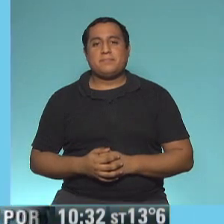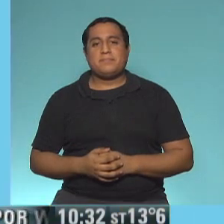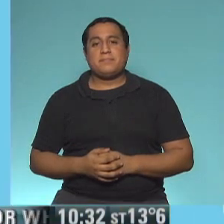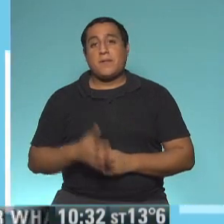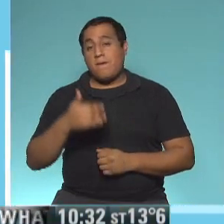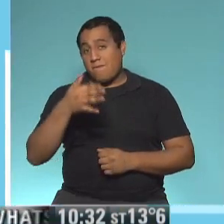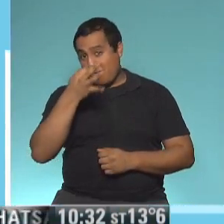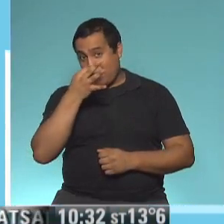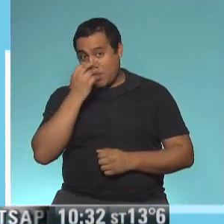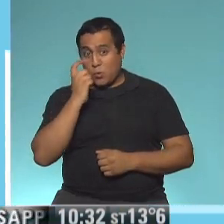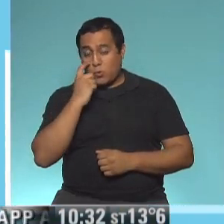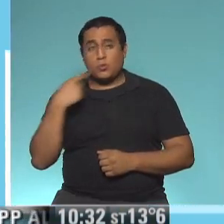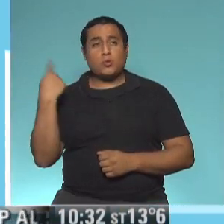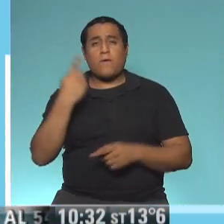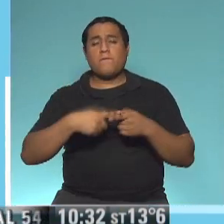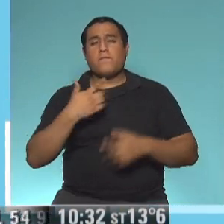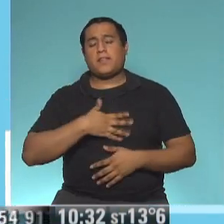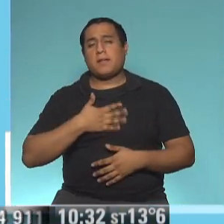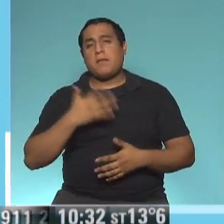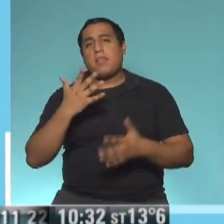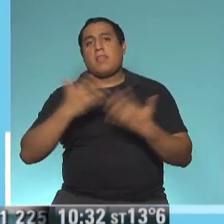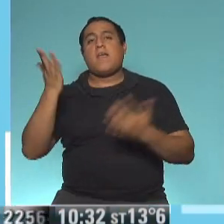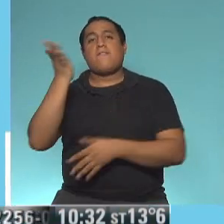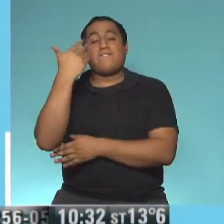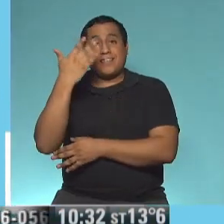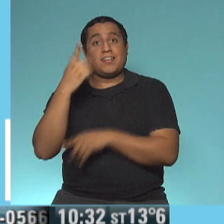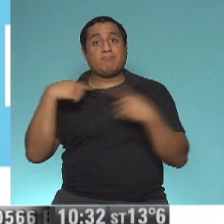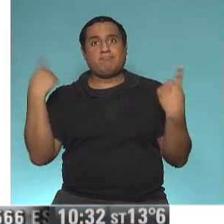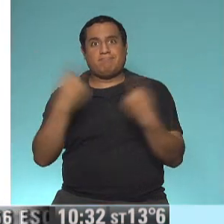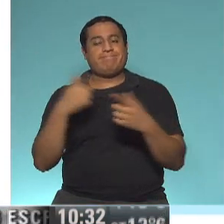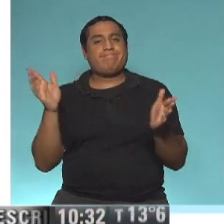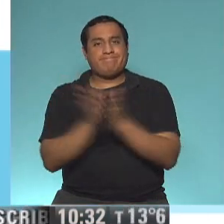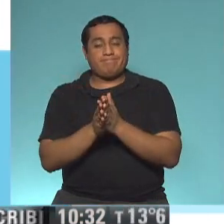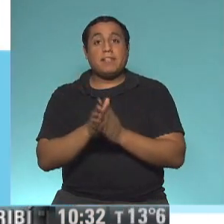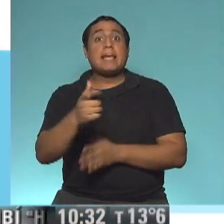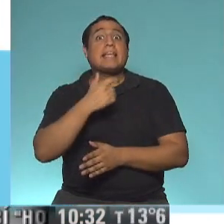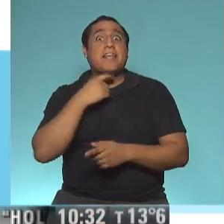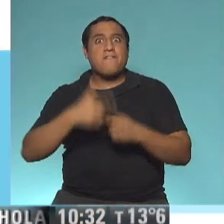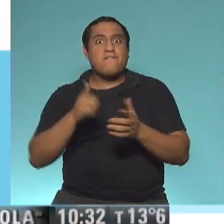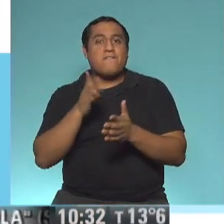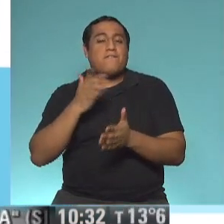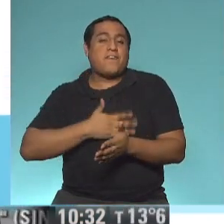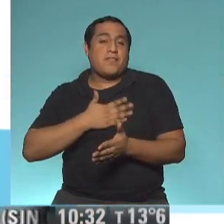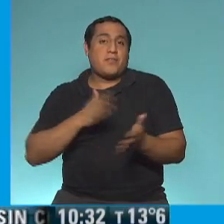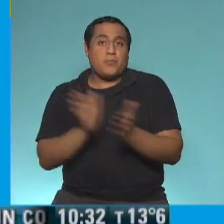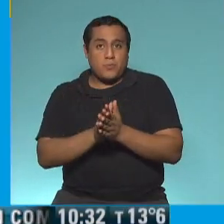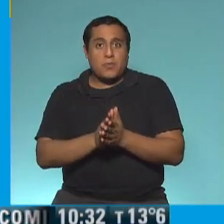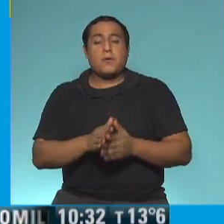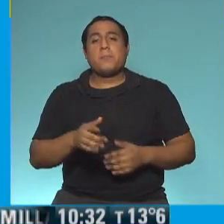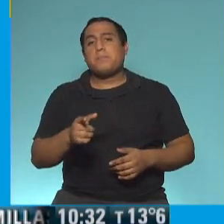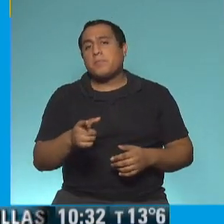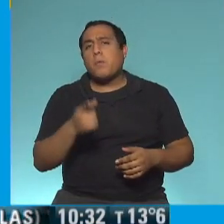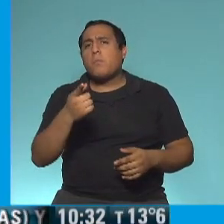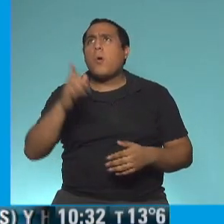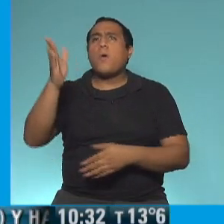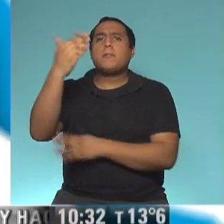Este 20 de junio celebremos juntos y juntas el Día de la Bandera. ¿Querés participar? Compartinos qué le prometerías